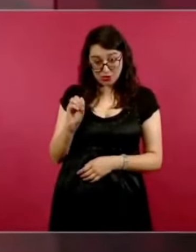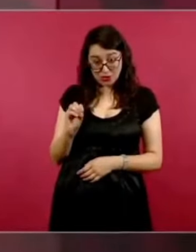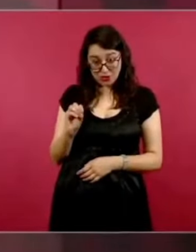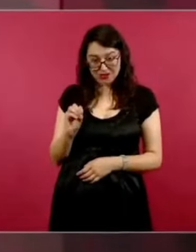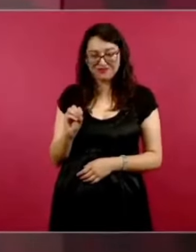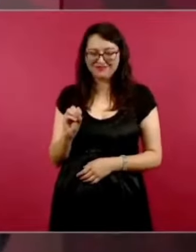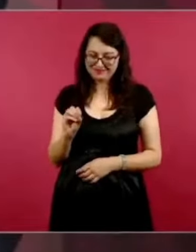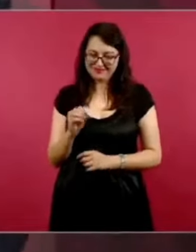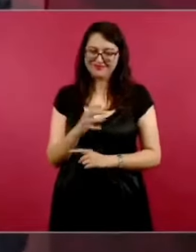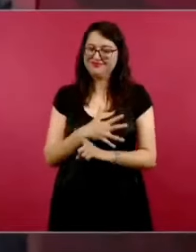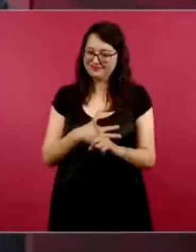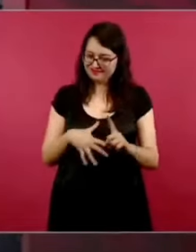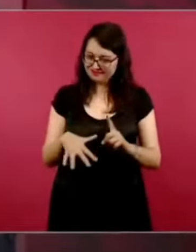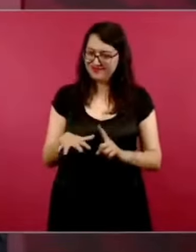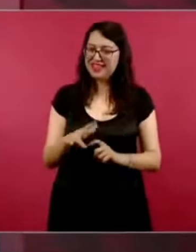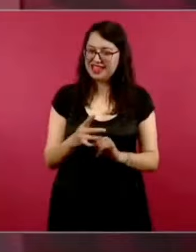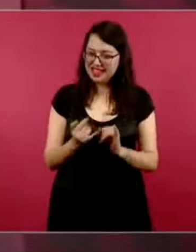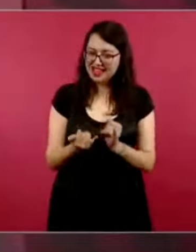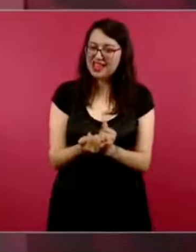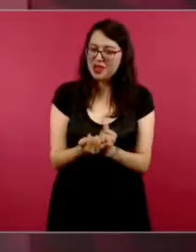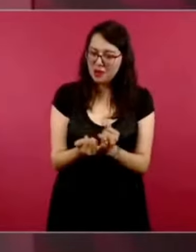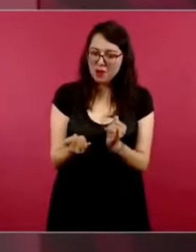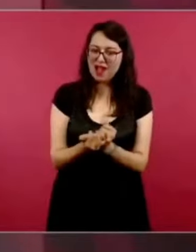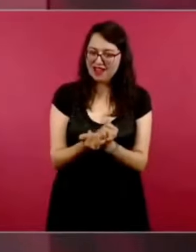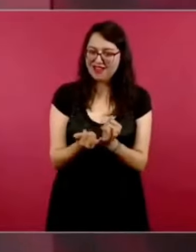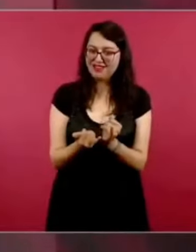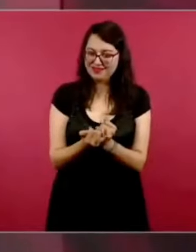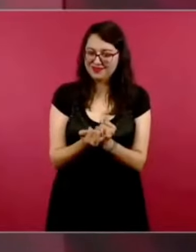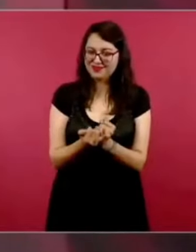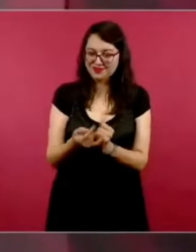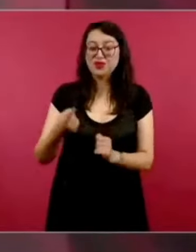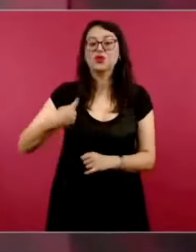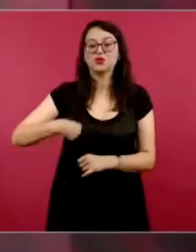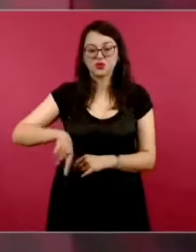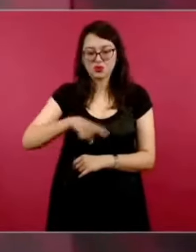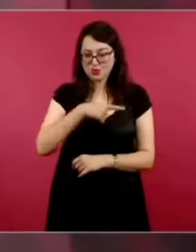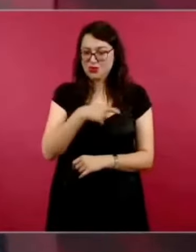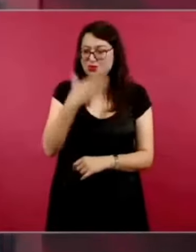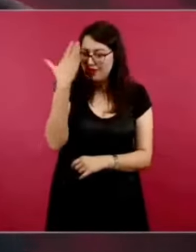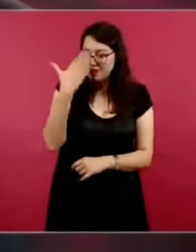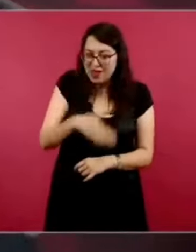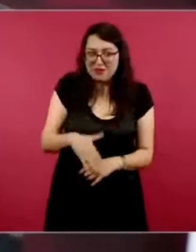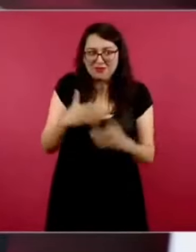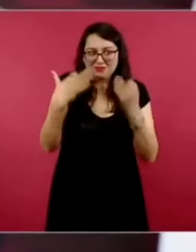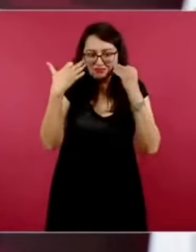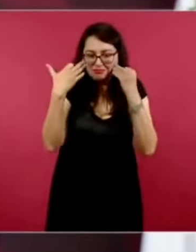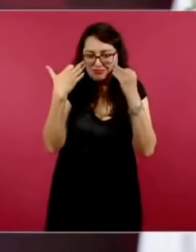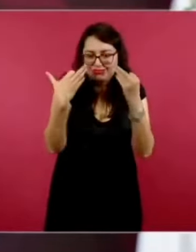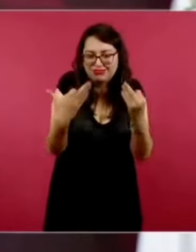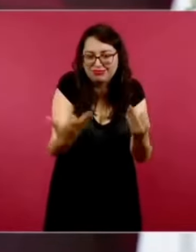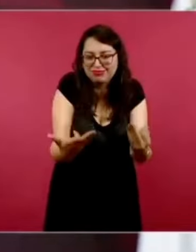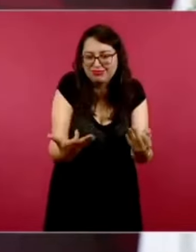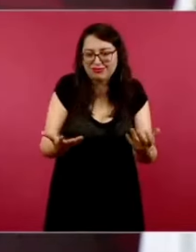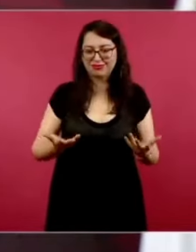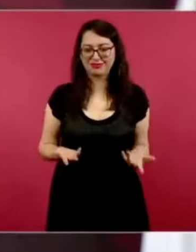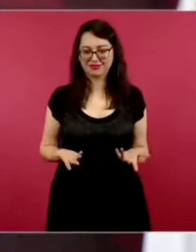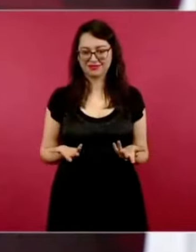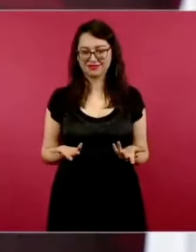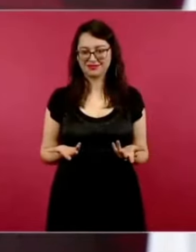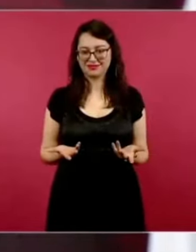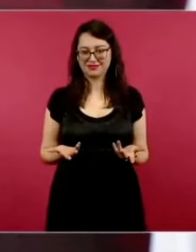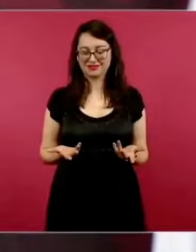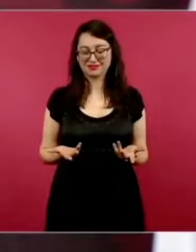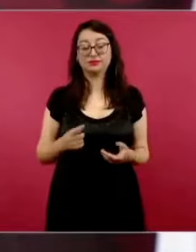Nosotros estábamos en la oposición en Tabasco, yo era